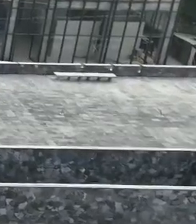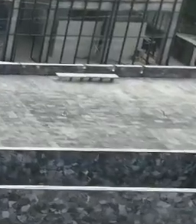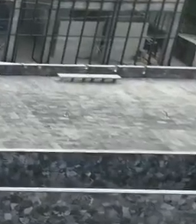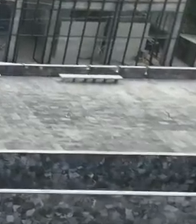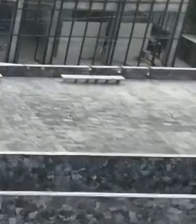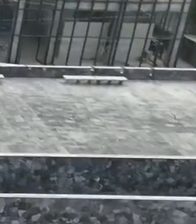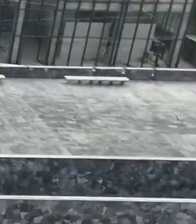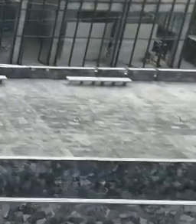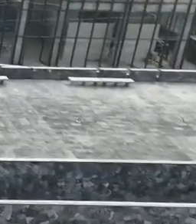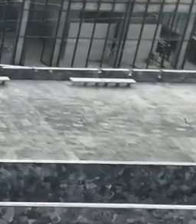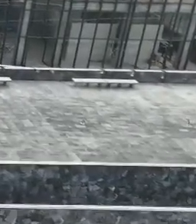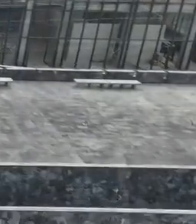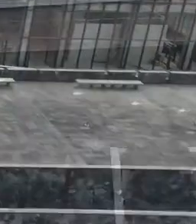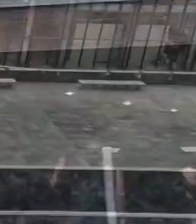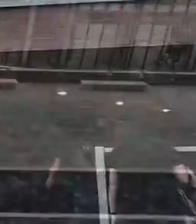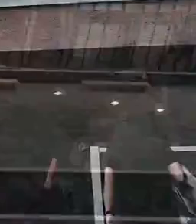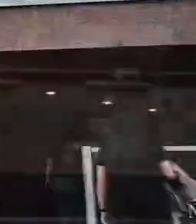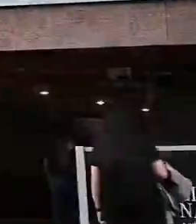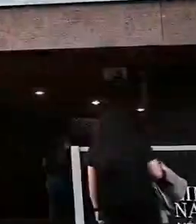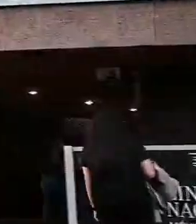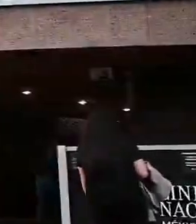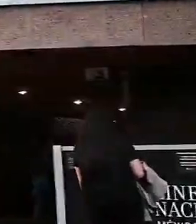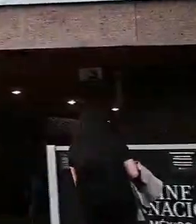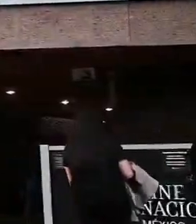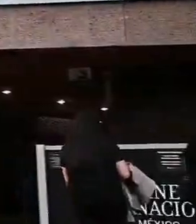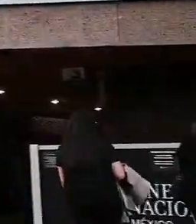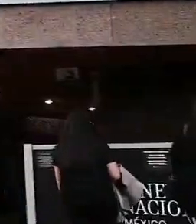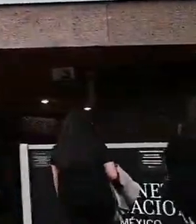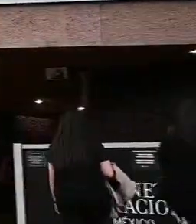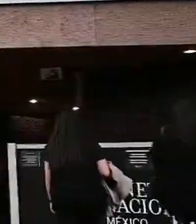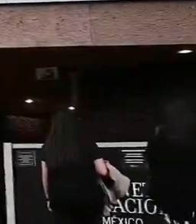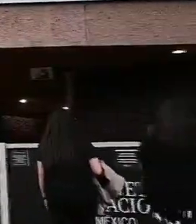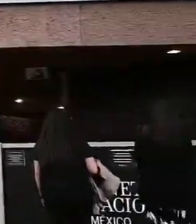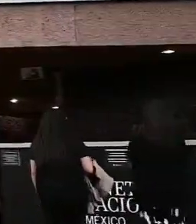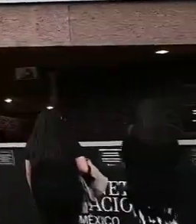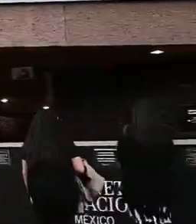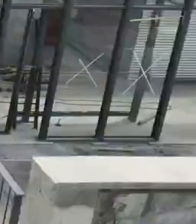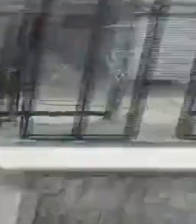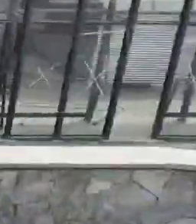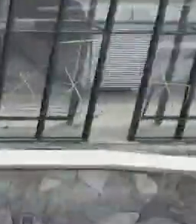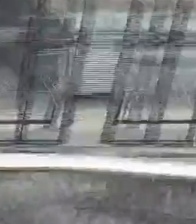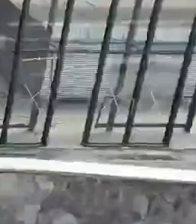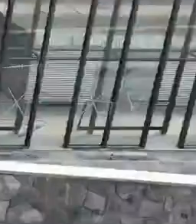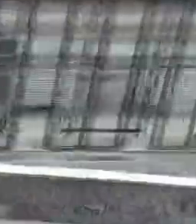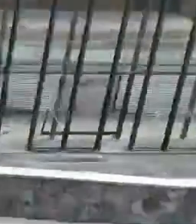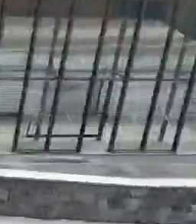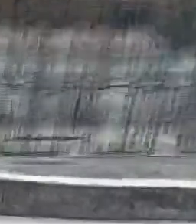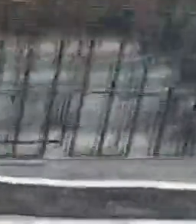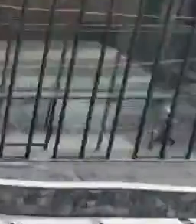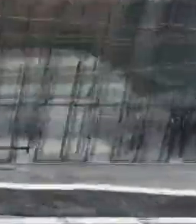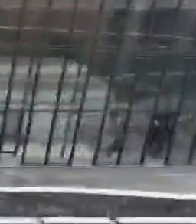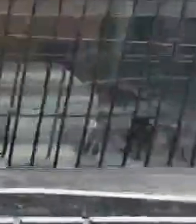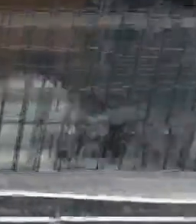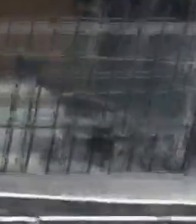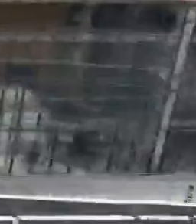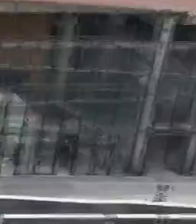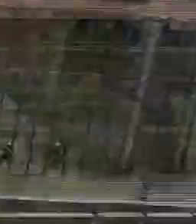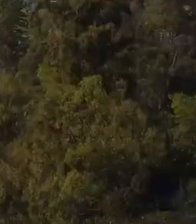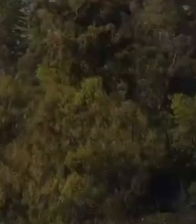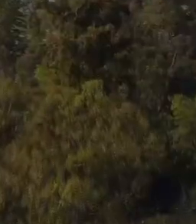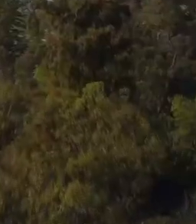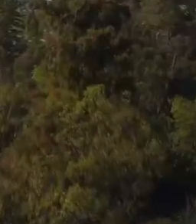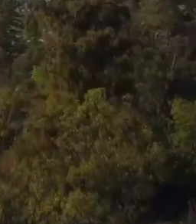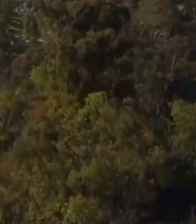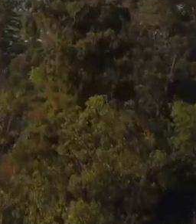estructuras de la ensambladora militar serán la sede de la nueva Cineteca Nacional, área que adicionalmente funciona como un